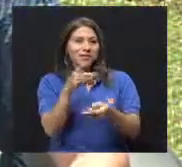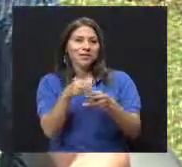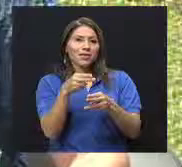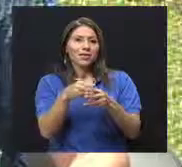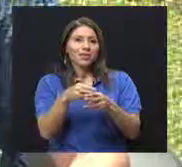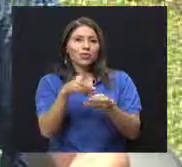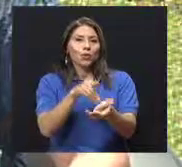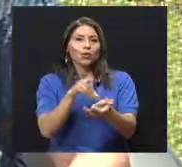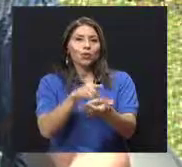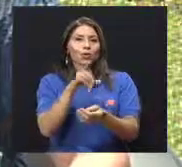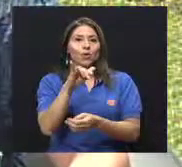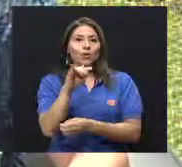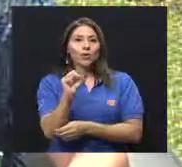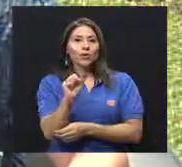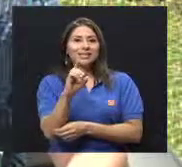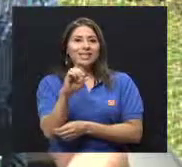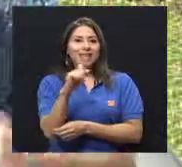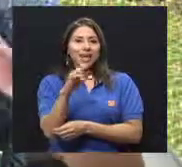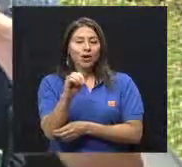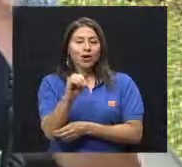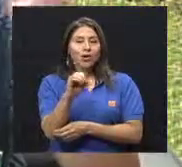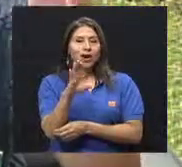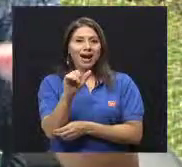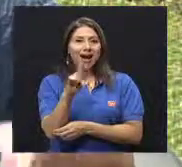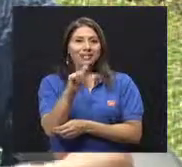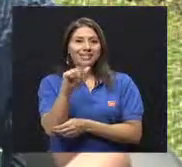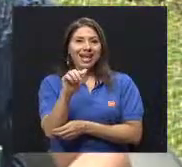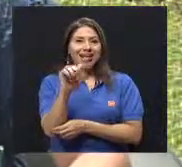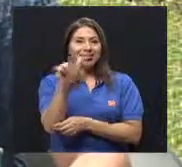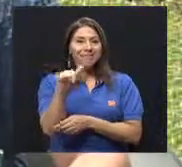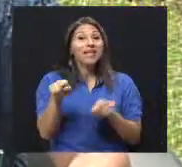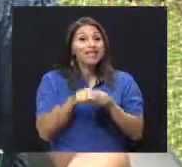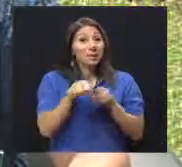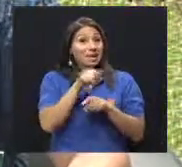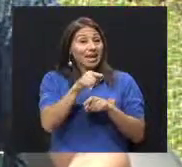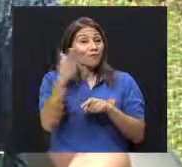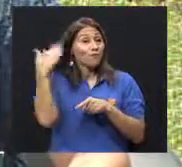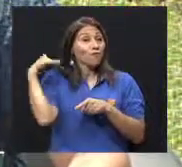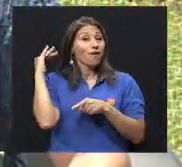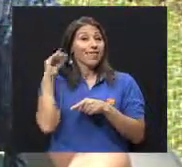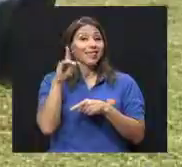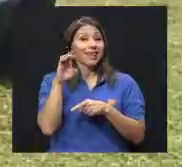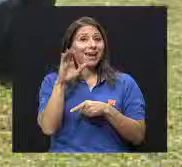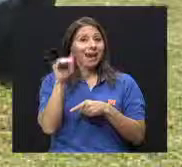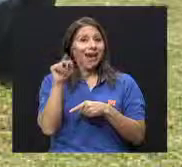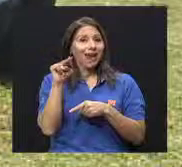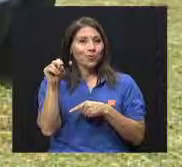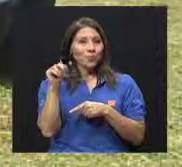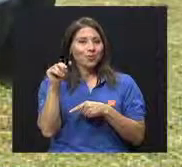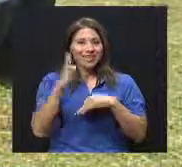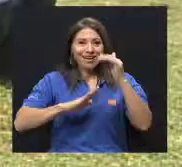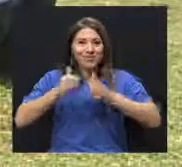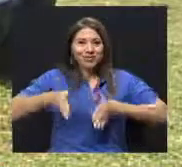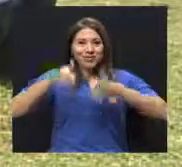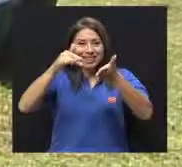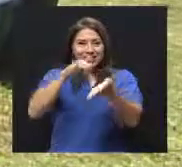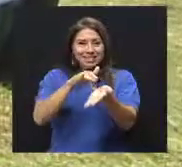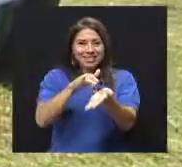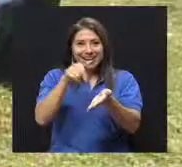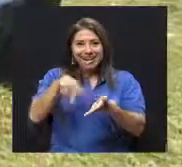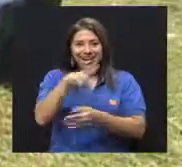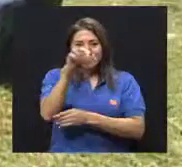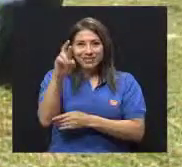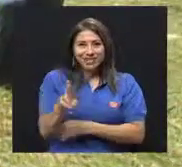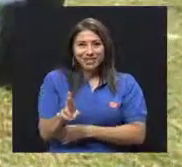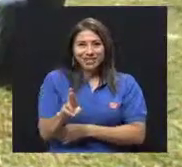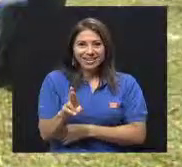trata del doctor Luis Diego Calzada, quien fue también decano de la Facultad de Medicina aquí en la Universidad de Costa Rica y con él vamos aprendiendo más sobre este